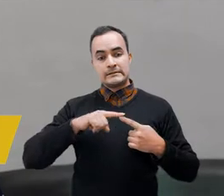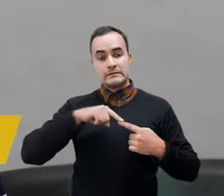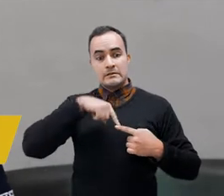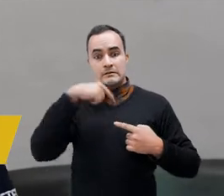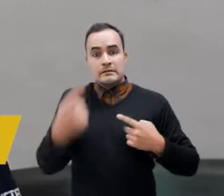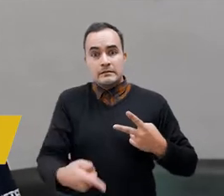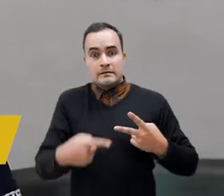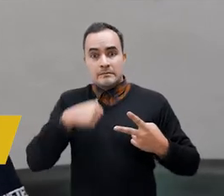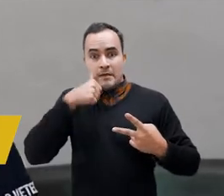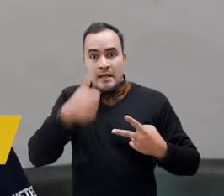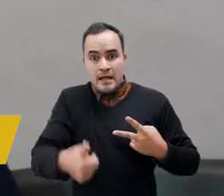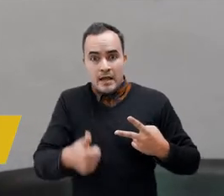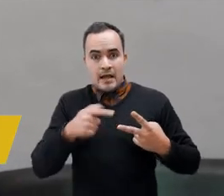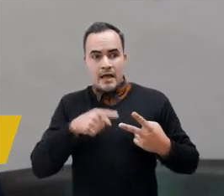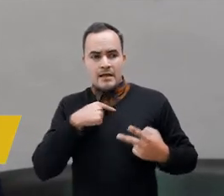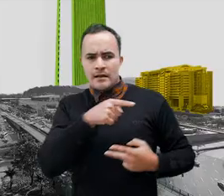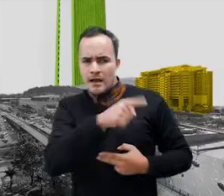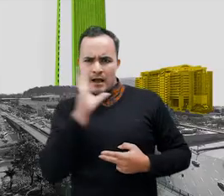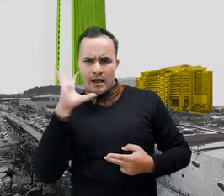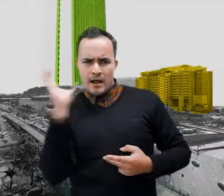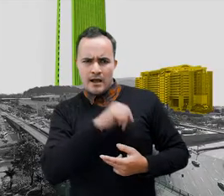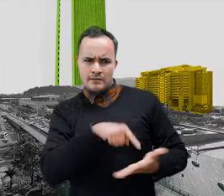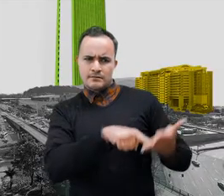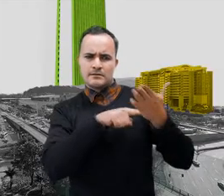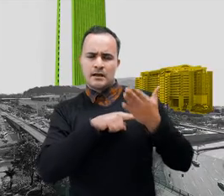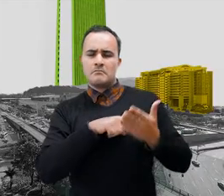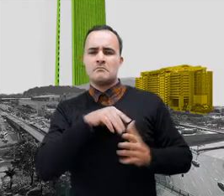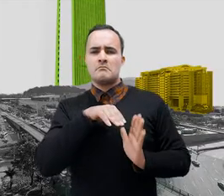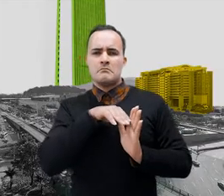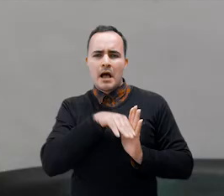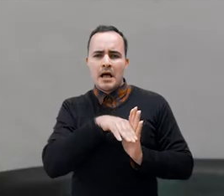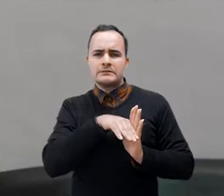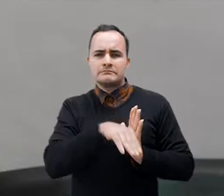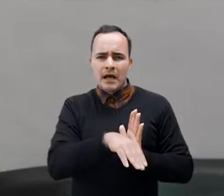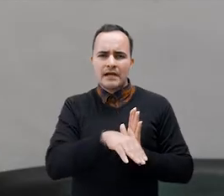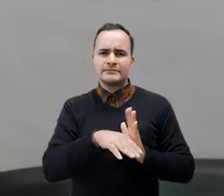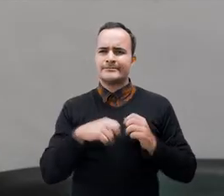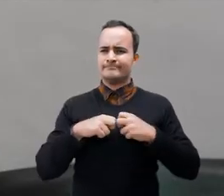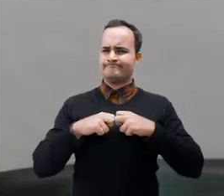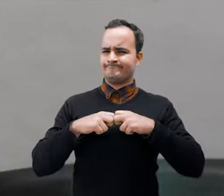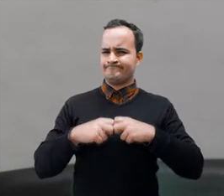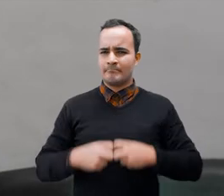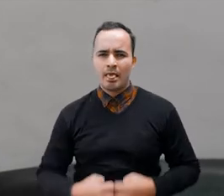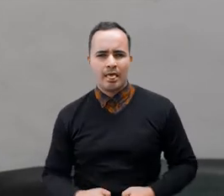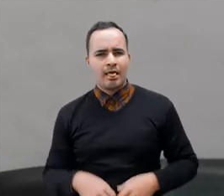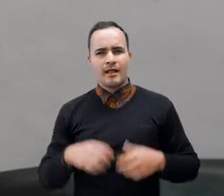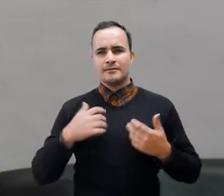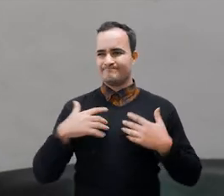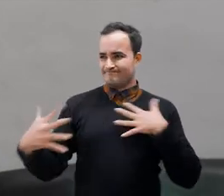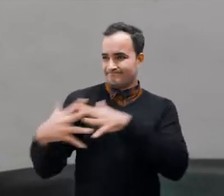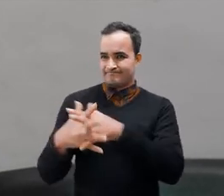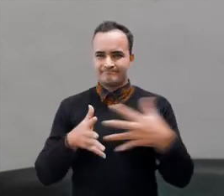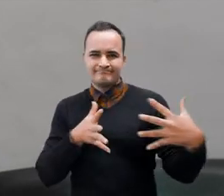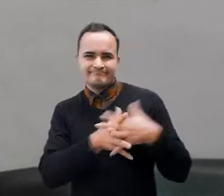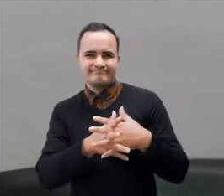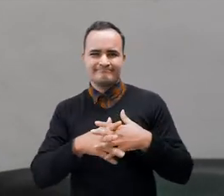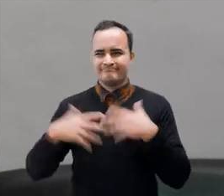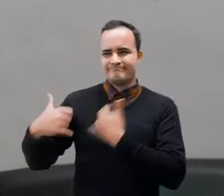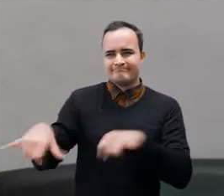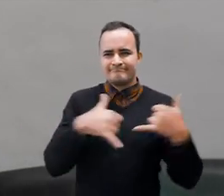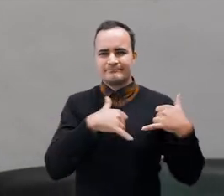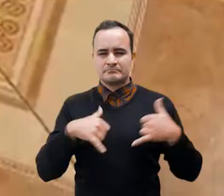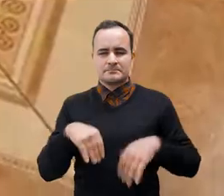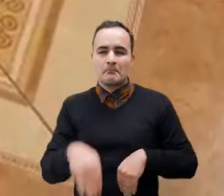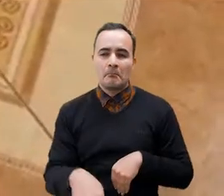Nishi empieza pues como a presentarse decaído, no podía reincorporarse solo, no era capaz de